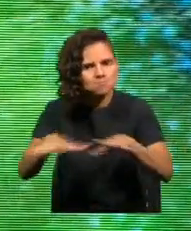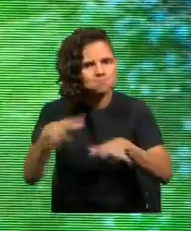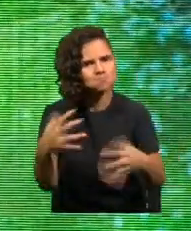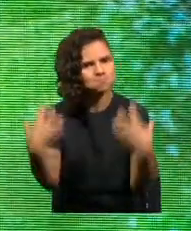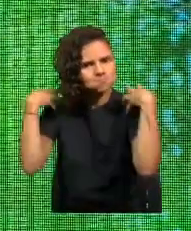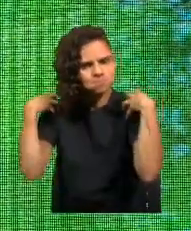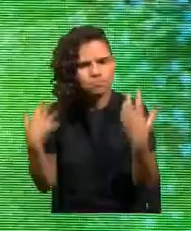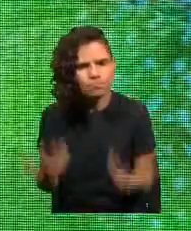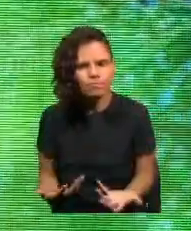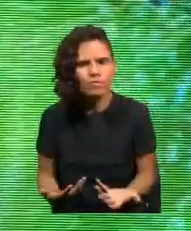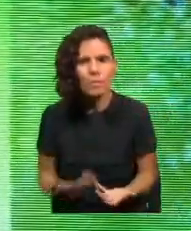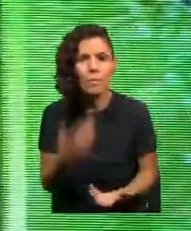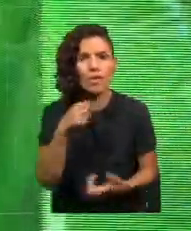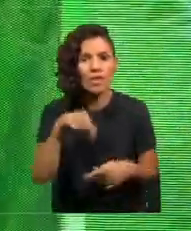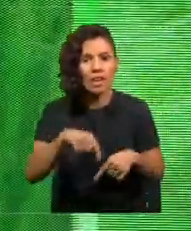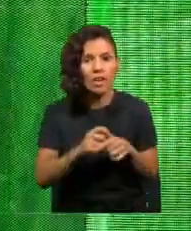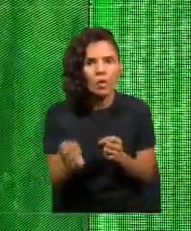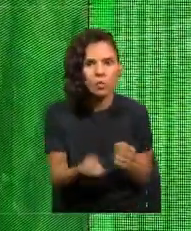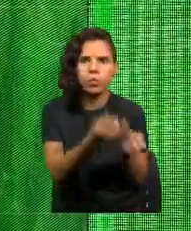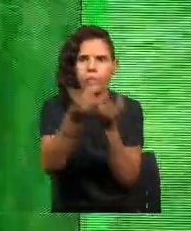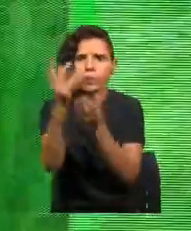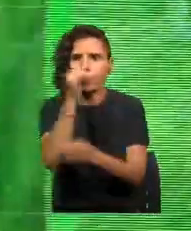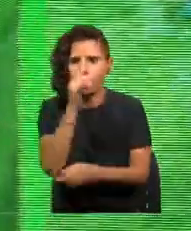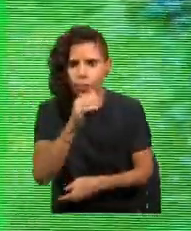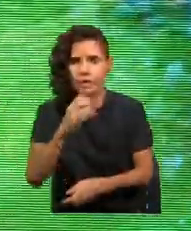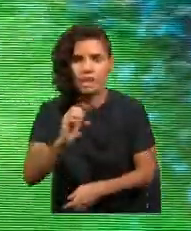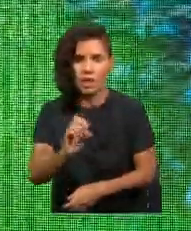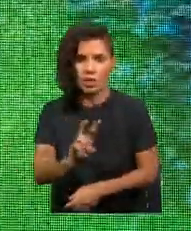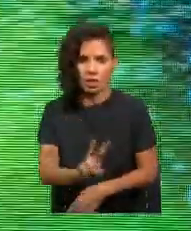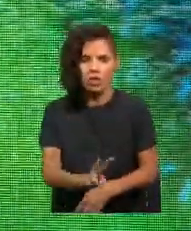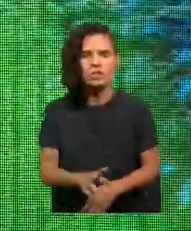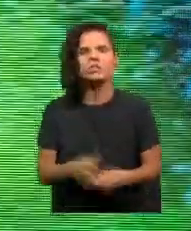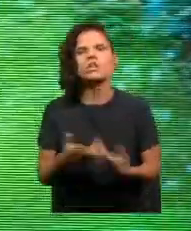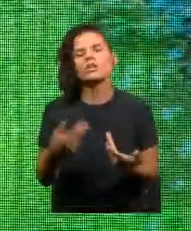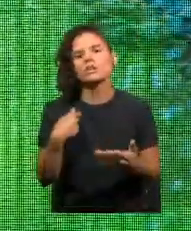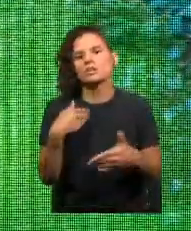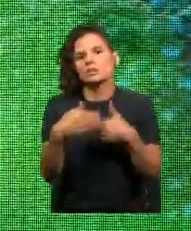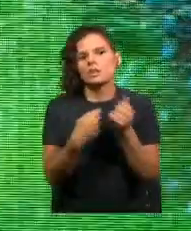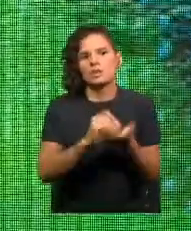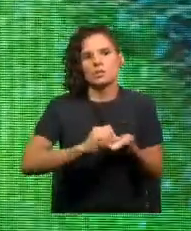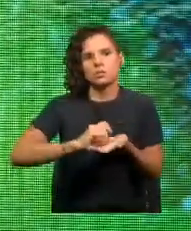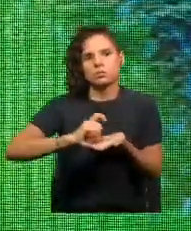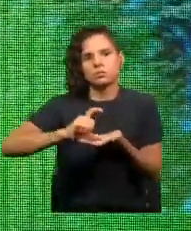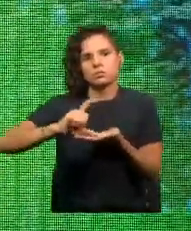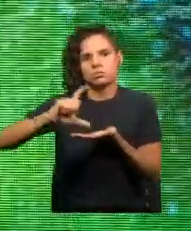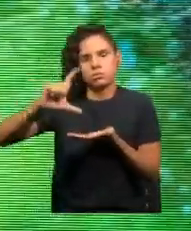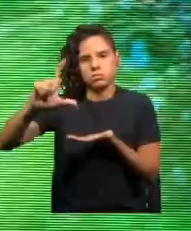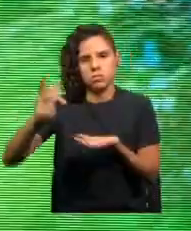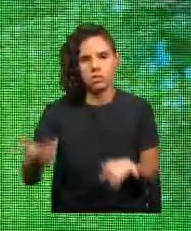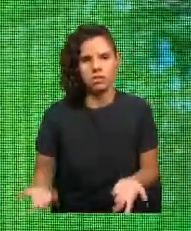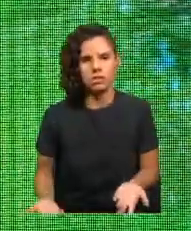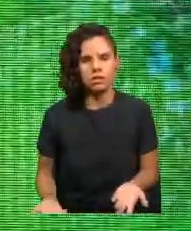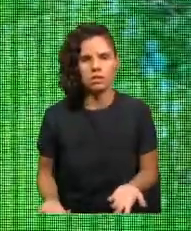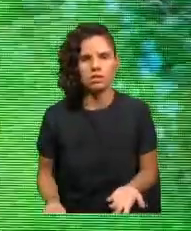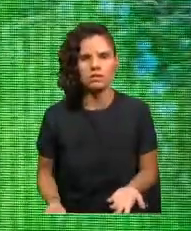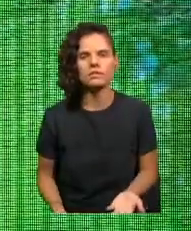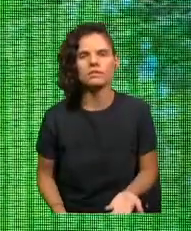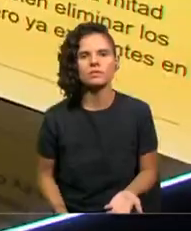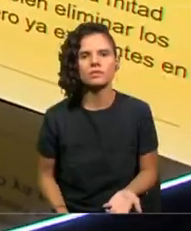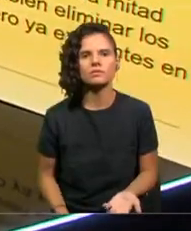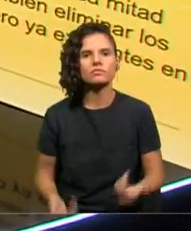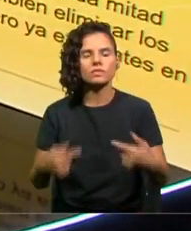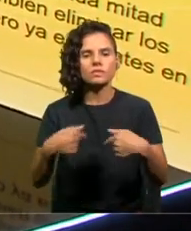estas emisiones están creciendo y no basta con reducir